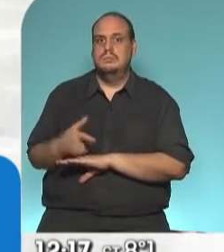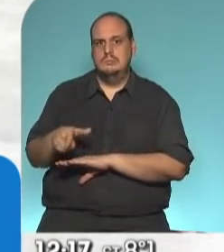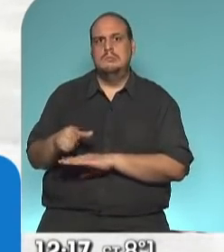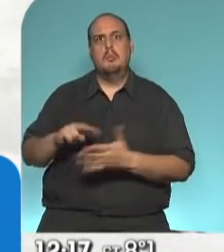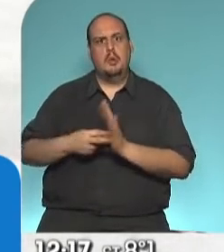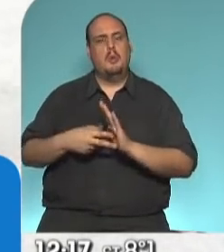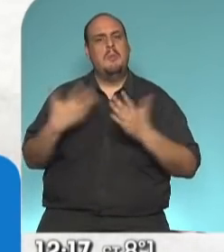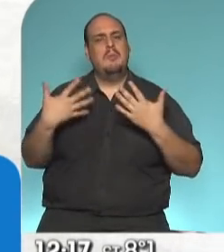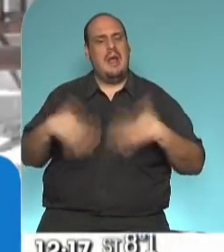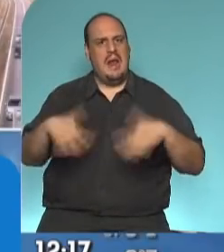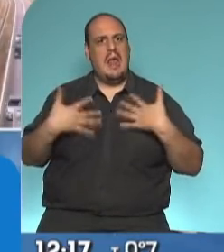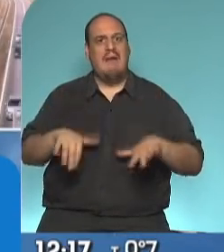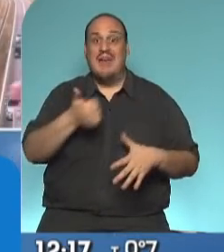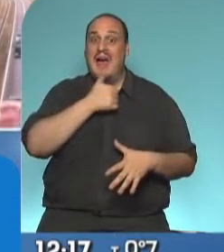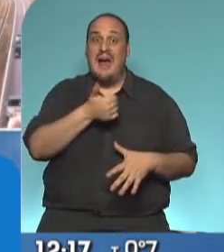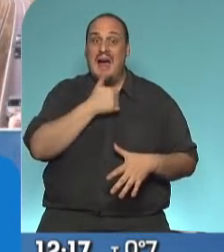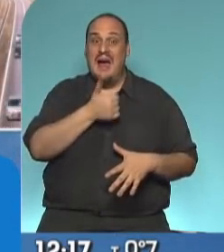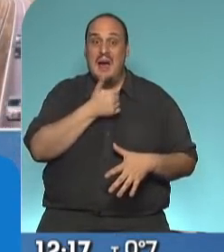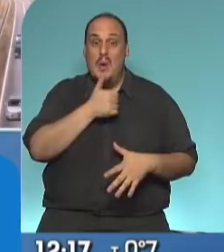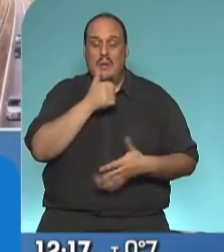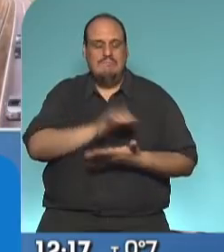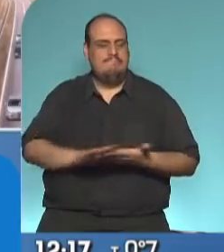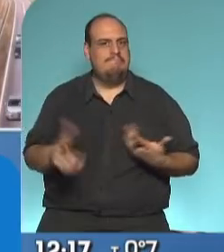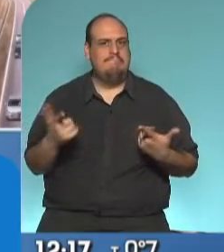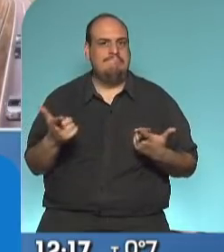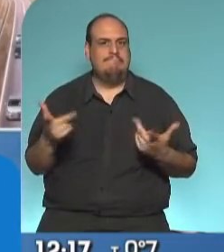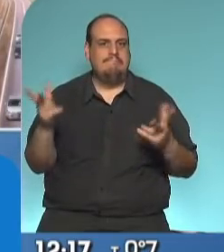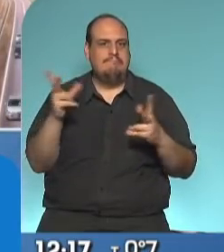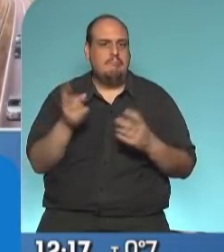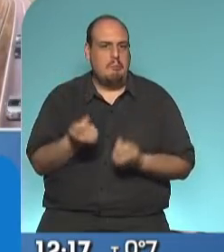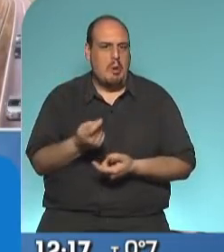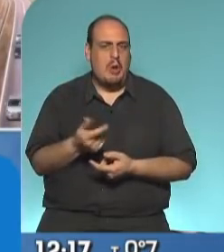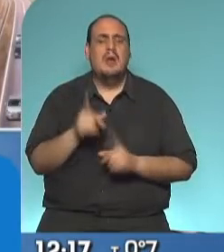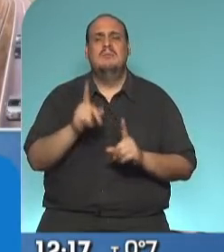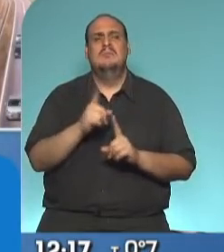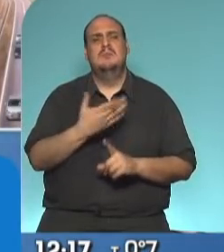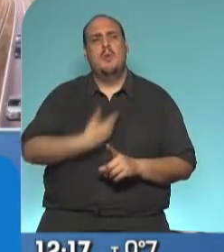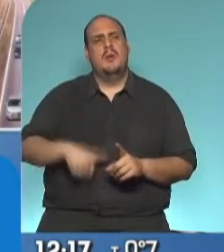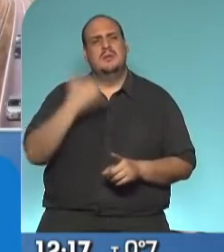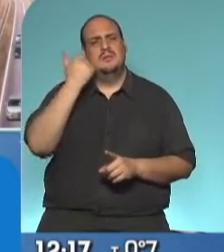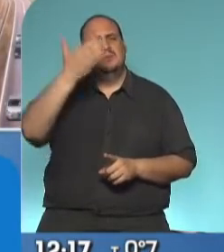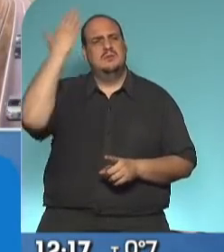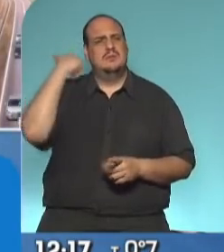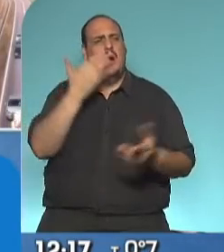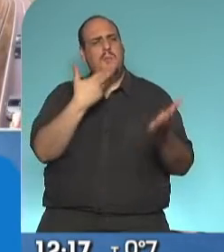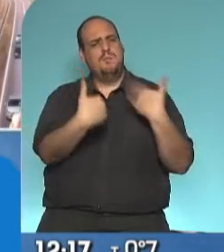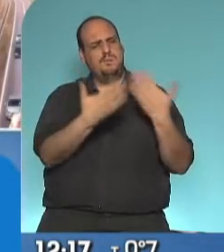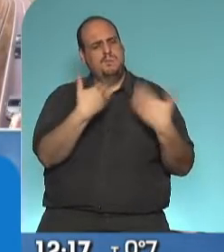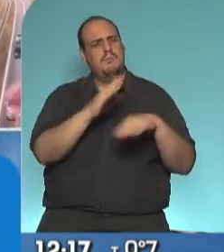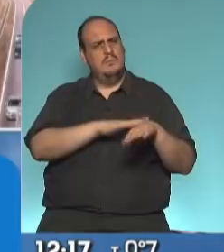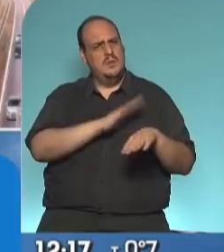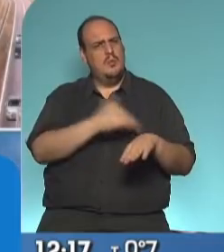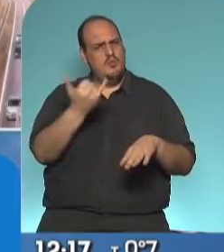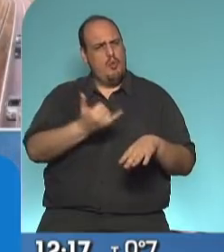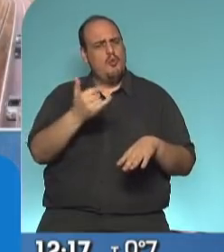problema, el tema del agua, que lo charlamos con el Presidente el otro día, que tuvimos la oportunidad de hacerlo, y muy preocupado,